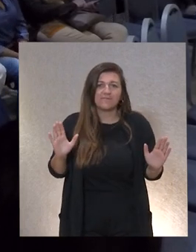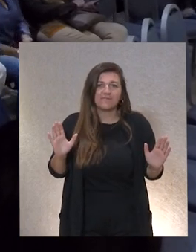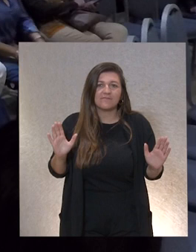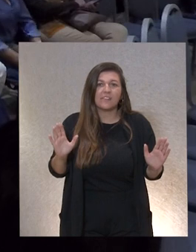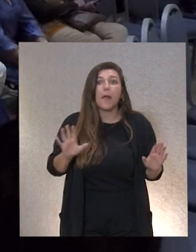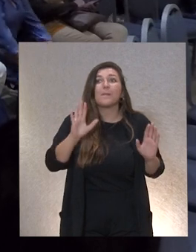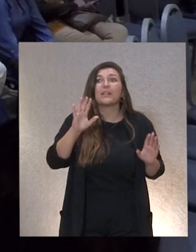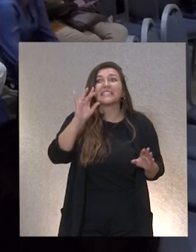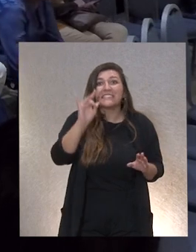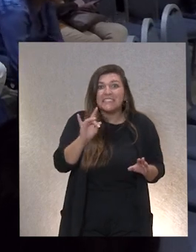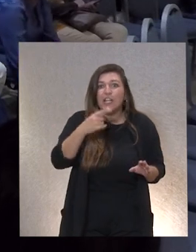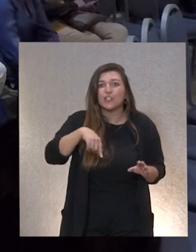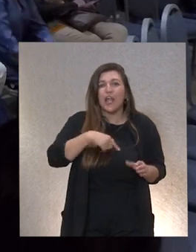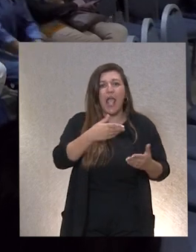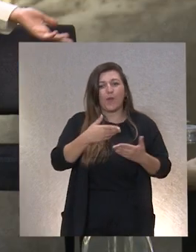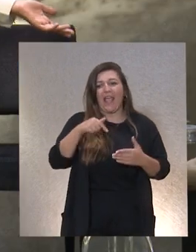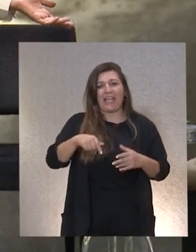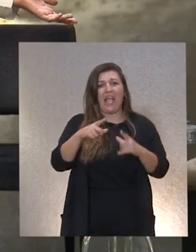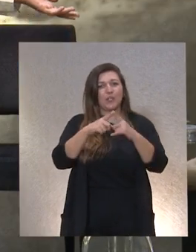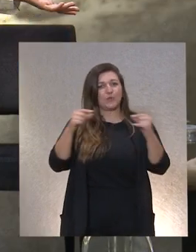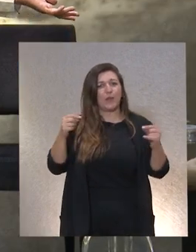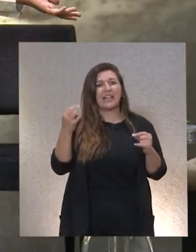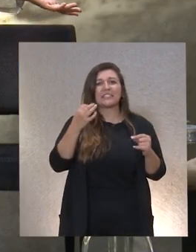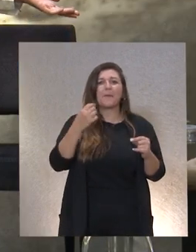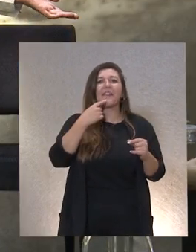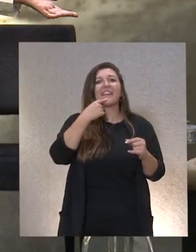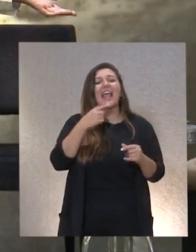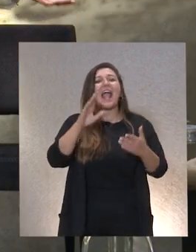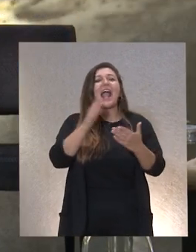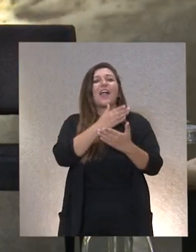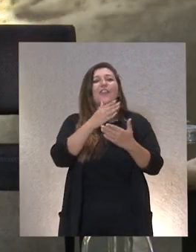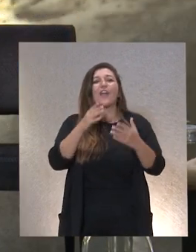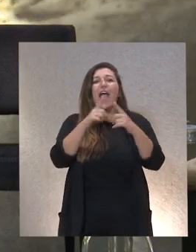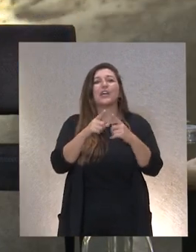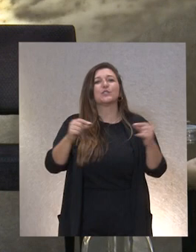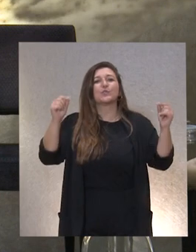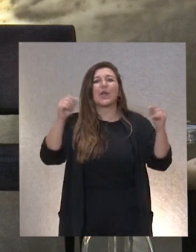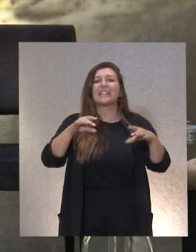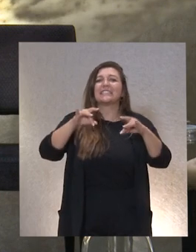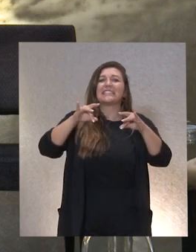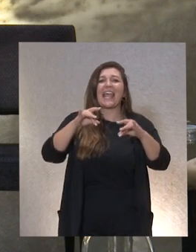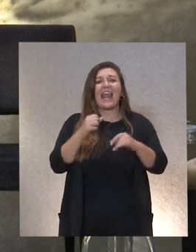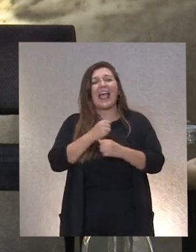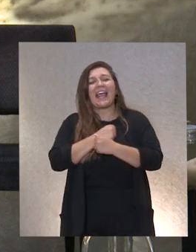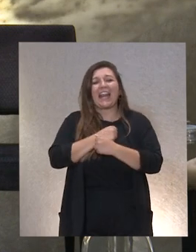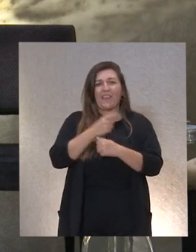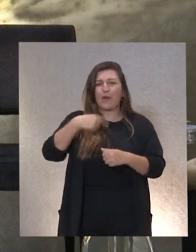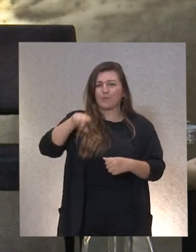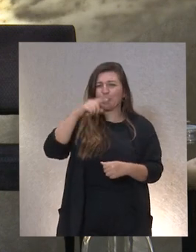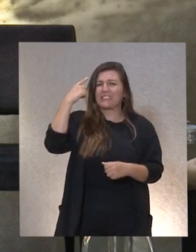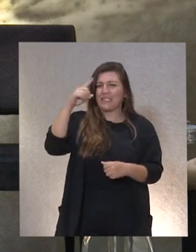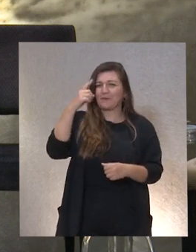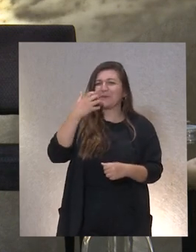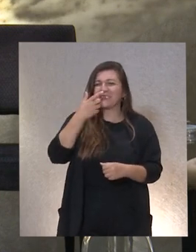tener ayuda hombre en Asturias tenemos que echar un Asturias patria querida ¿no? claro que os la sabéis aunque no